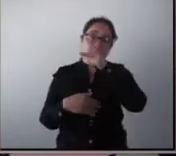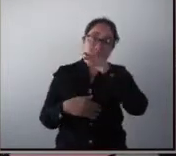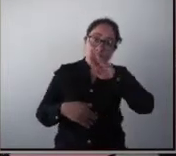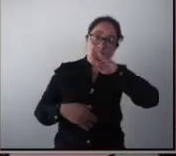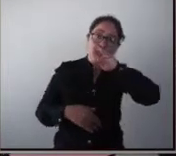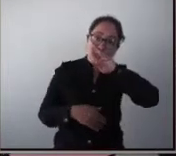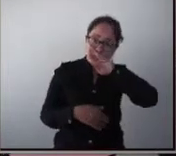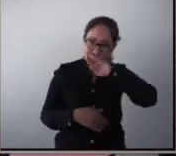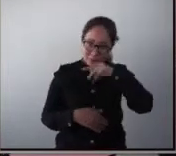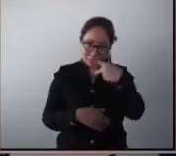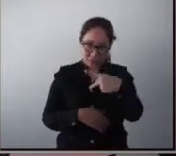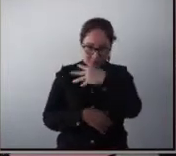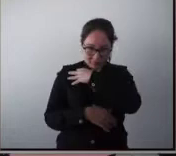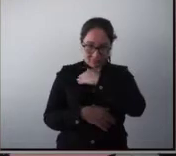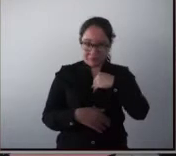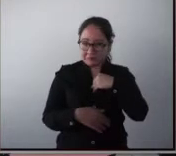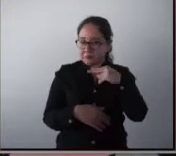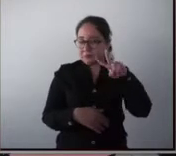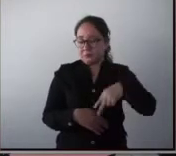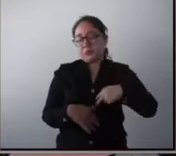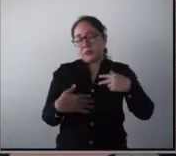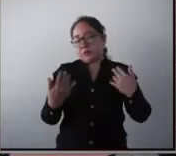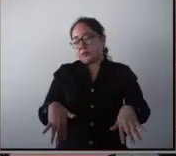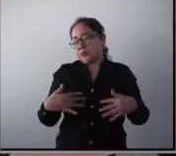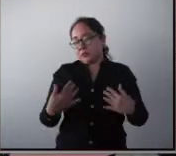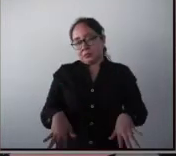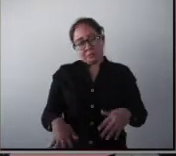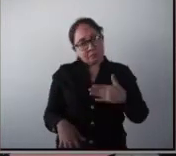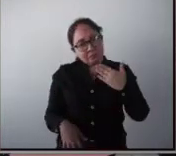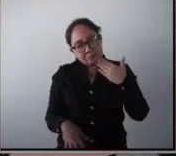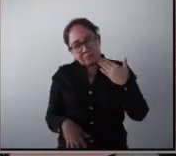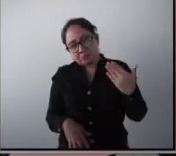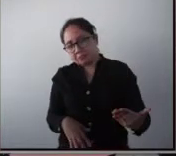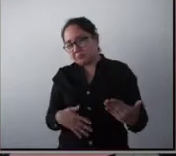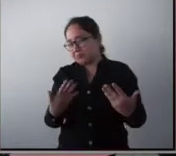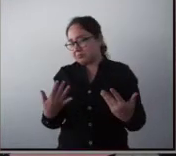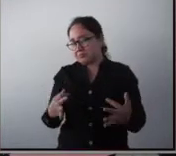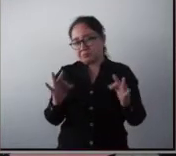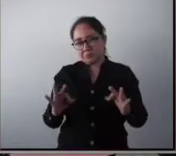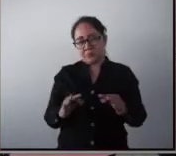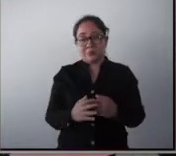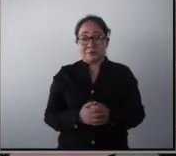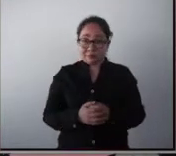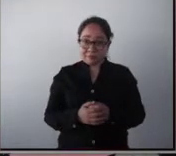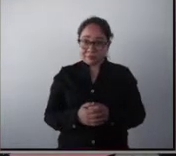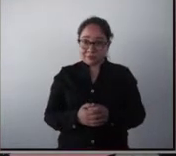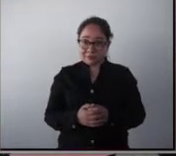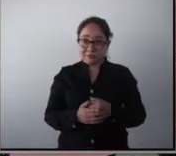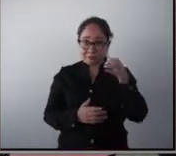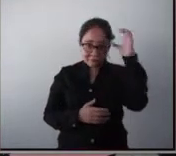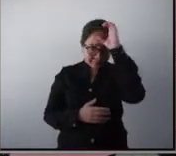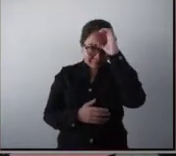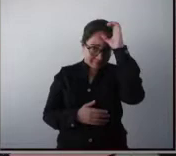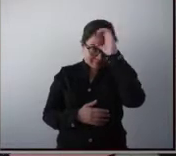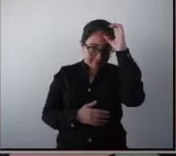familia de estos chicos que son maravillosos y que crean en la ciencia.